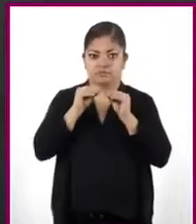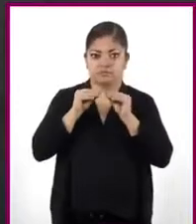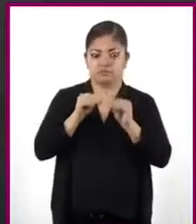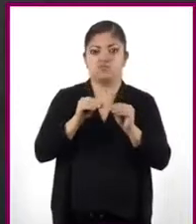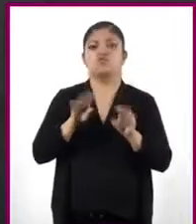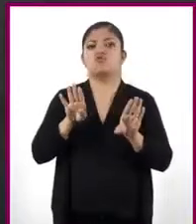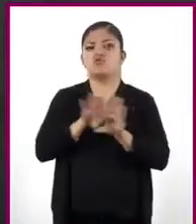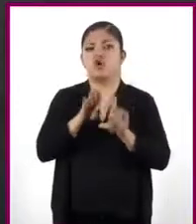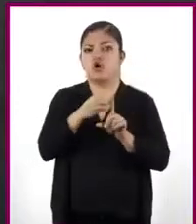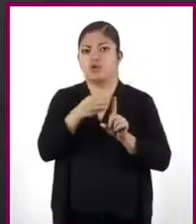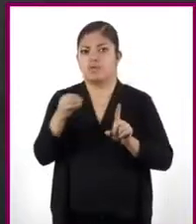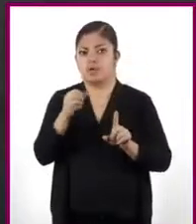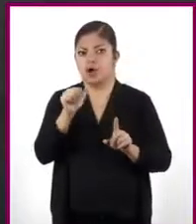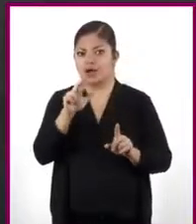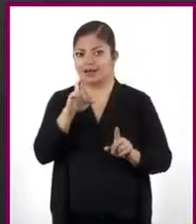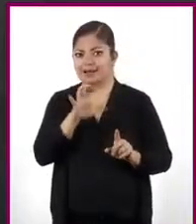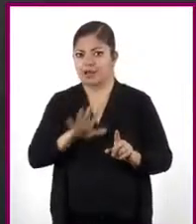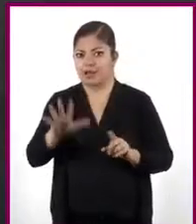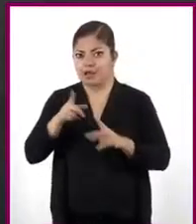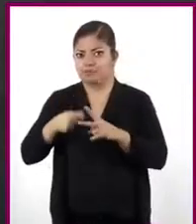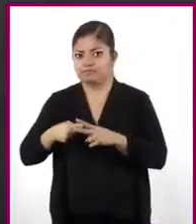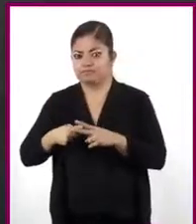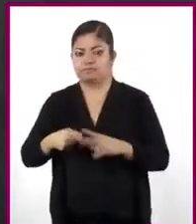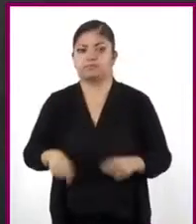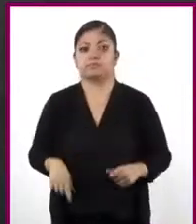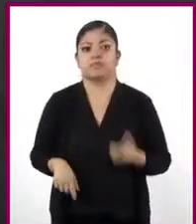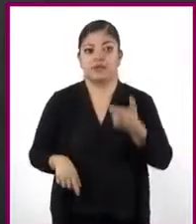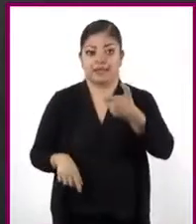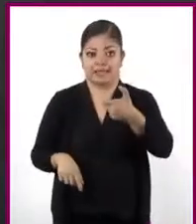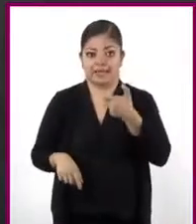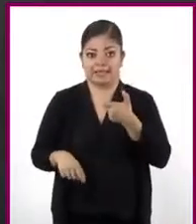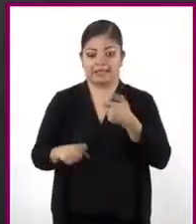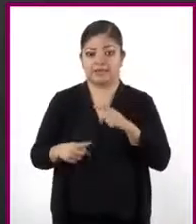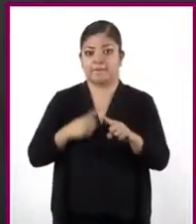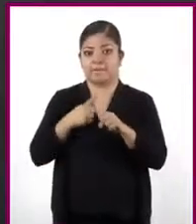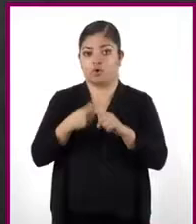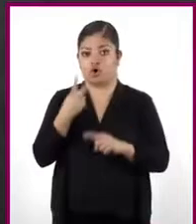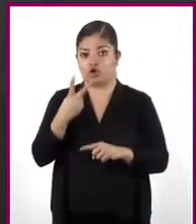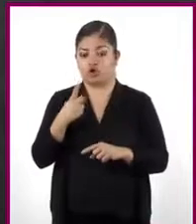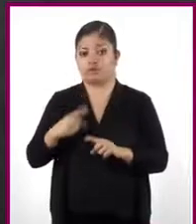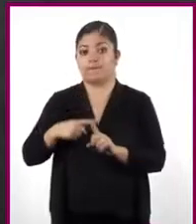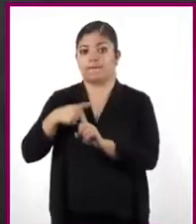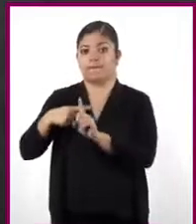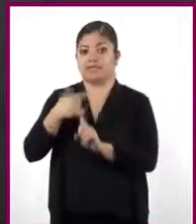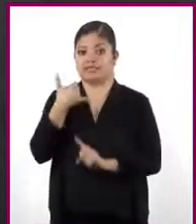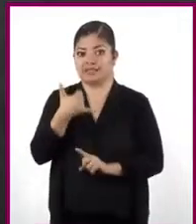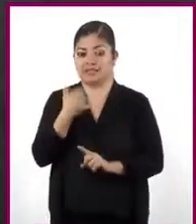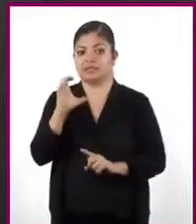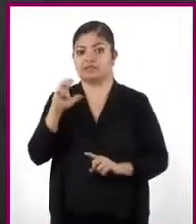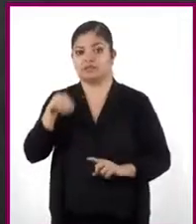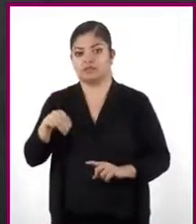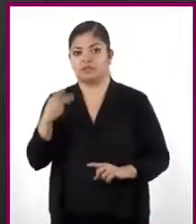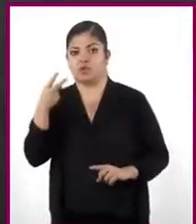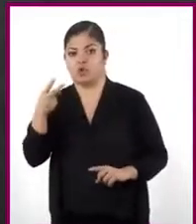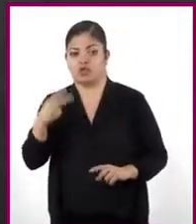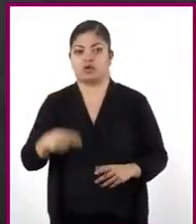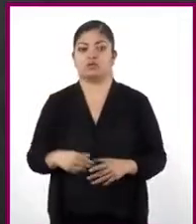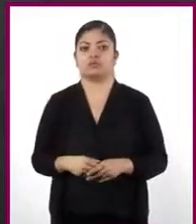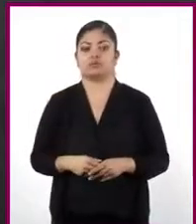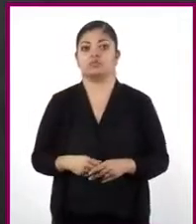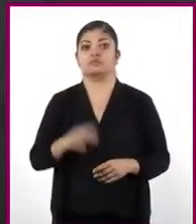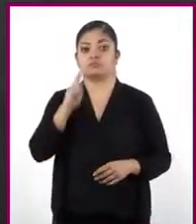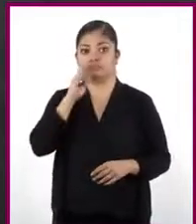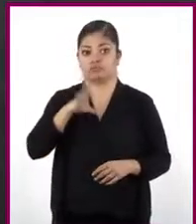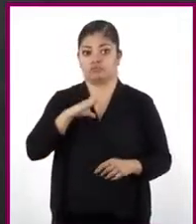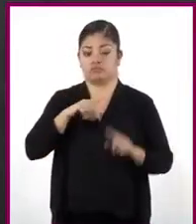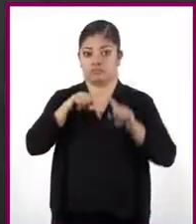calcular el área se expresa x por 2 más y centímetros cuadrados. Observemos que el